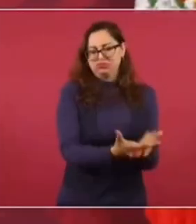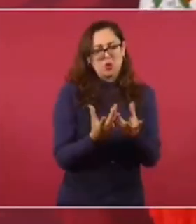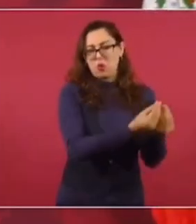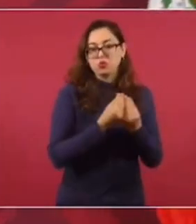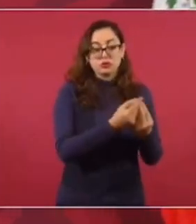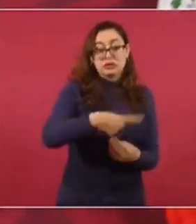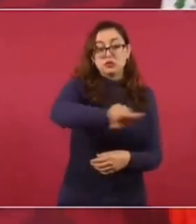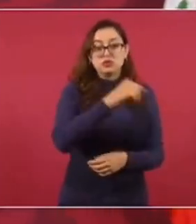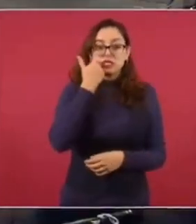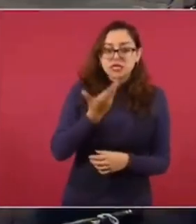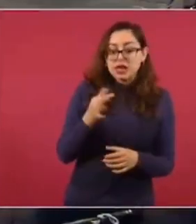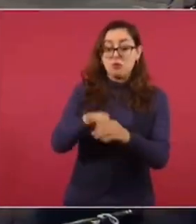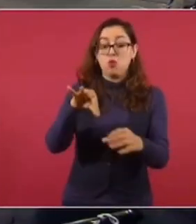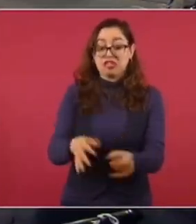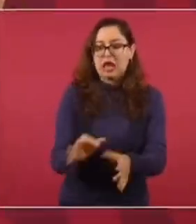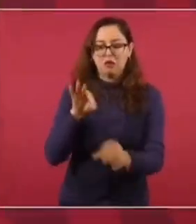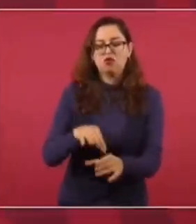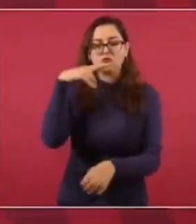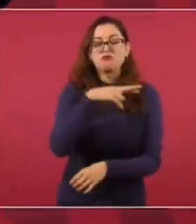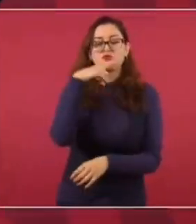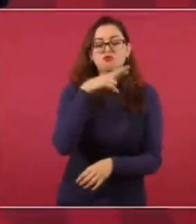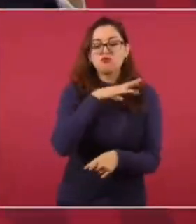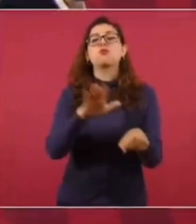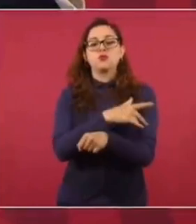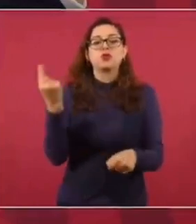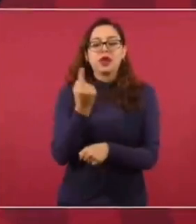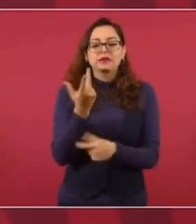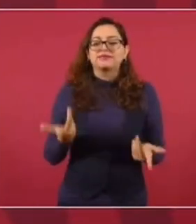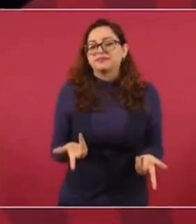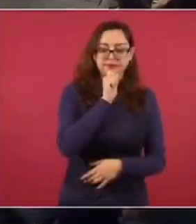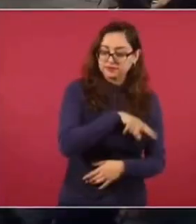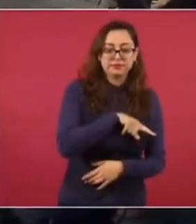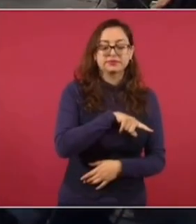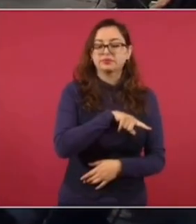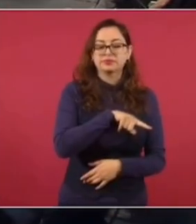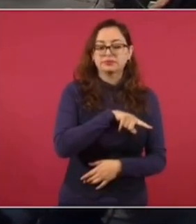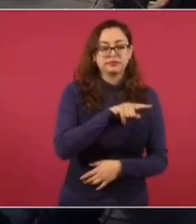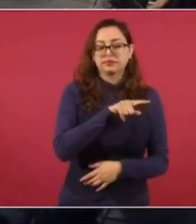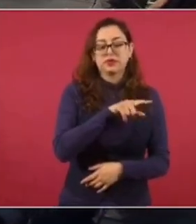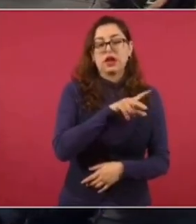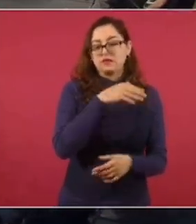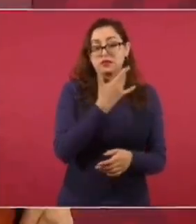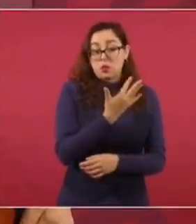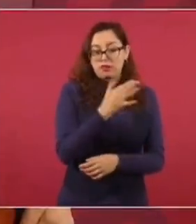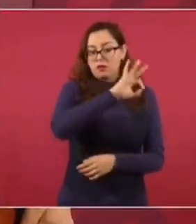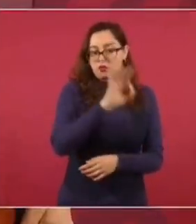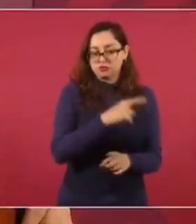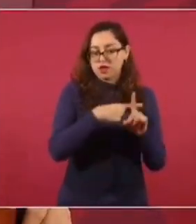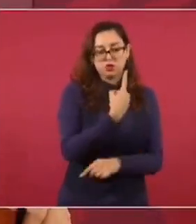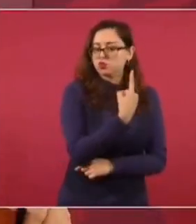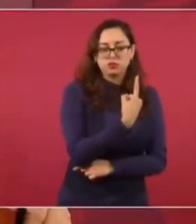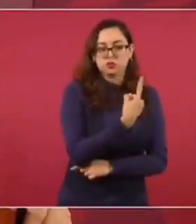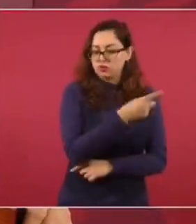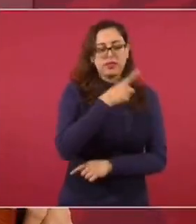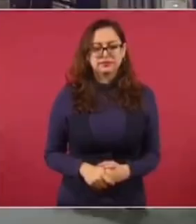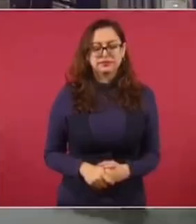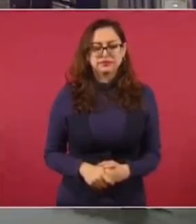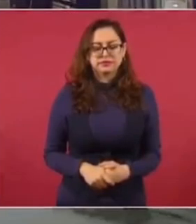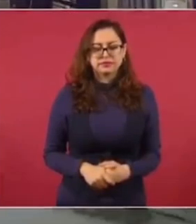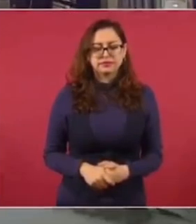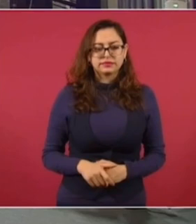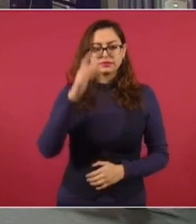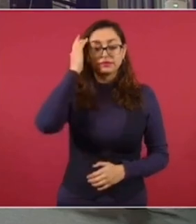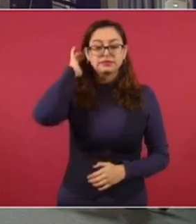opositores. Pues lo que quieren es que ya se vote porque saben que posiblemente no se llegue, no es mayoría simple, también son dos terceras partes.